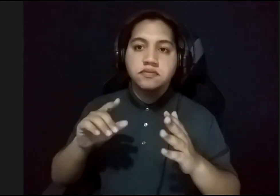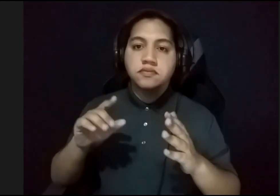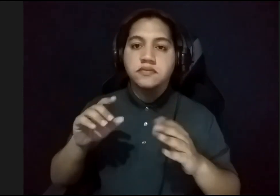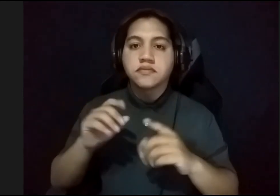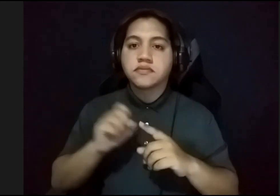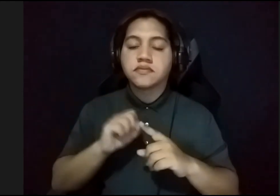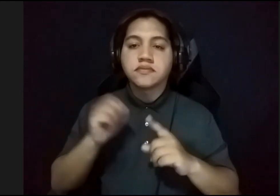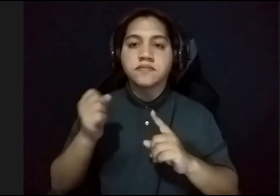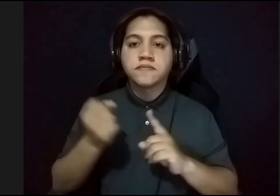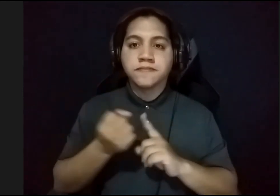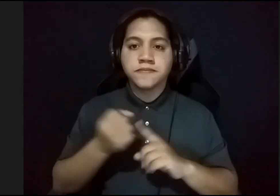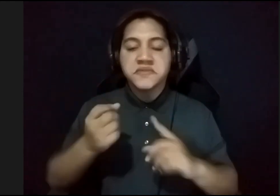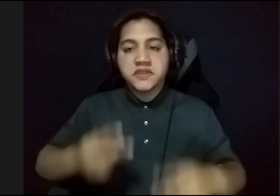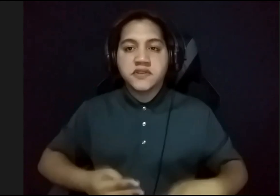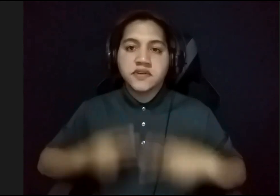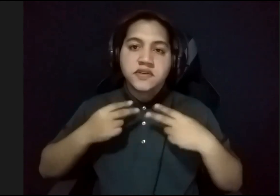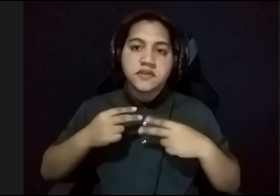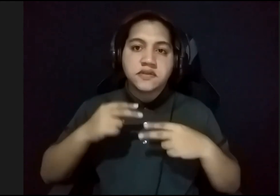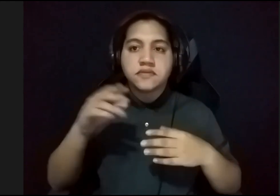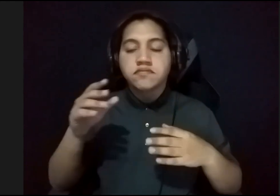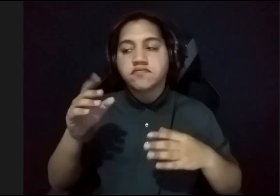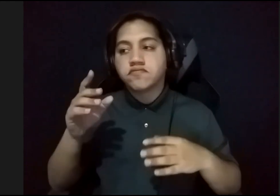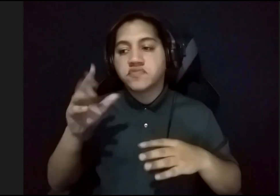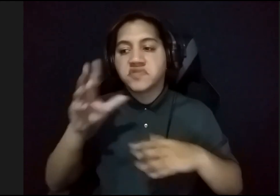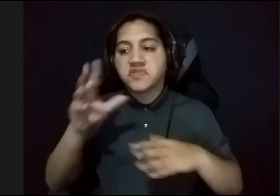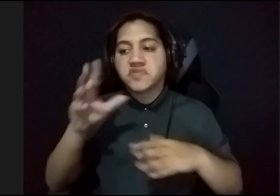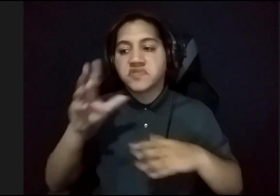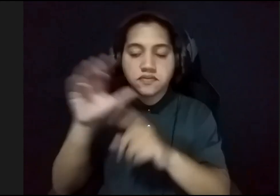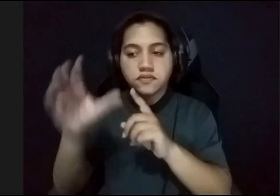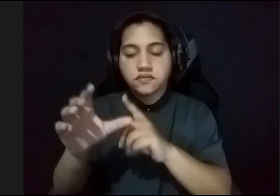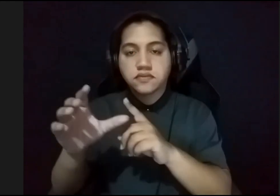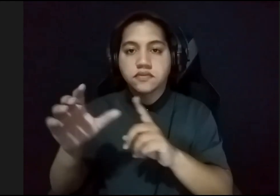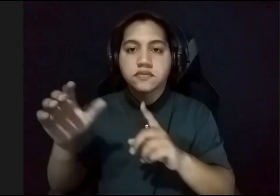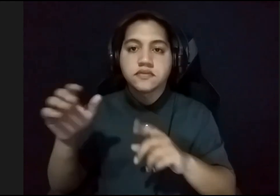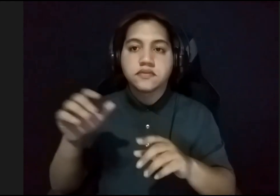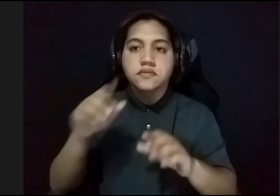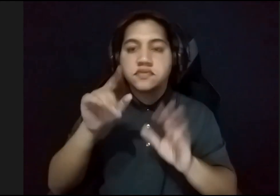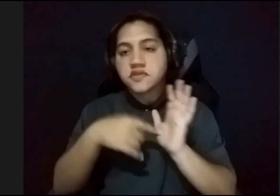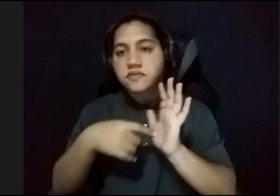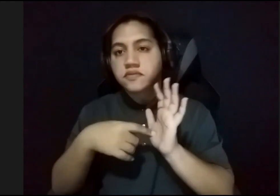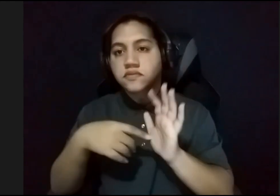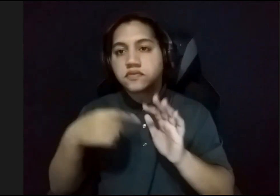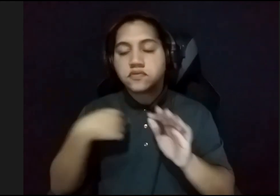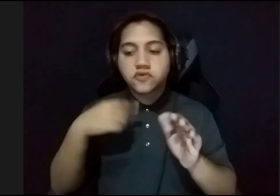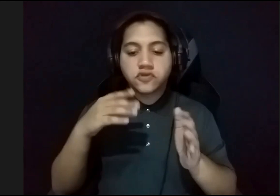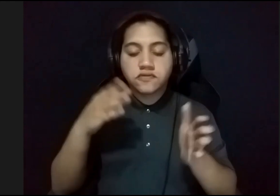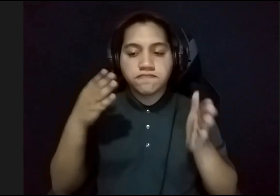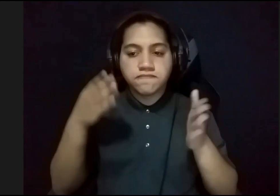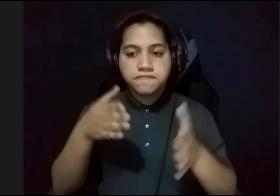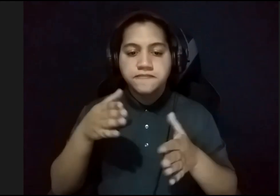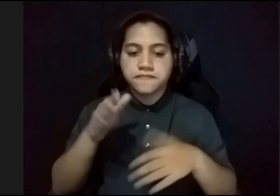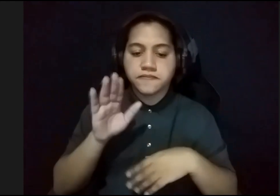se vivía, el folclore. En esta presentación específicamente, yo me centré en su